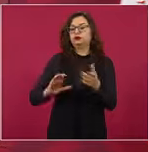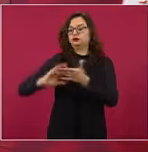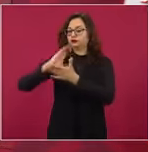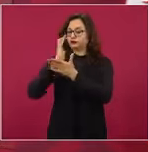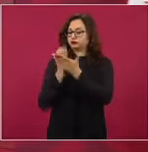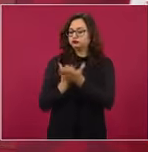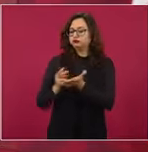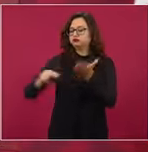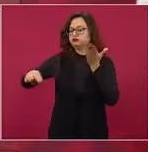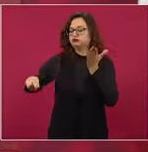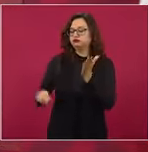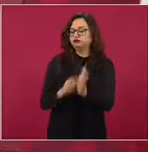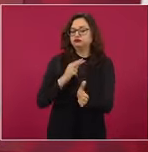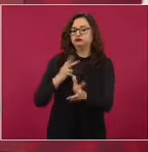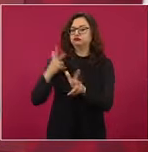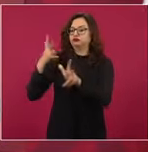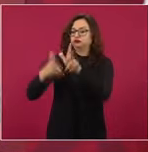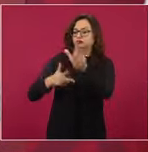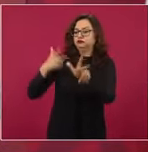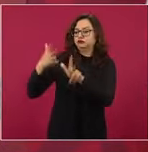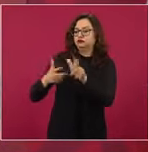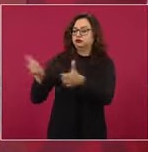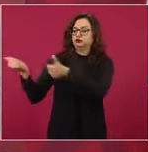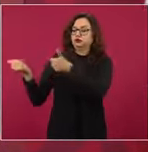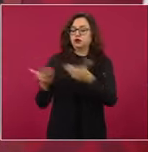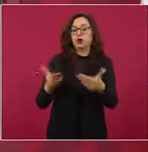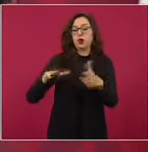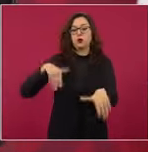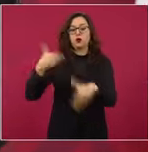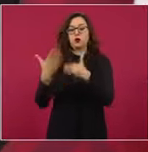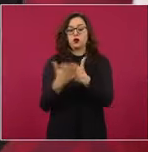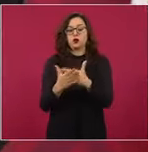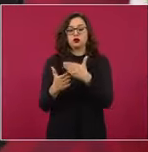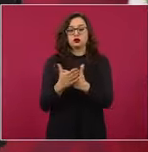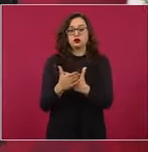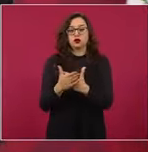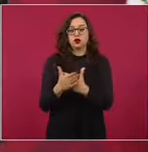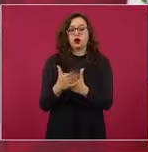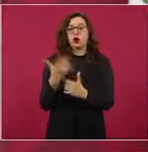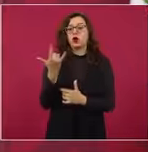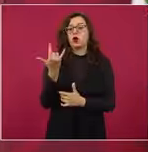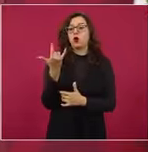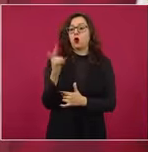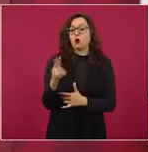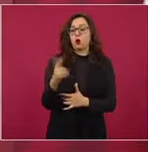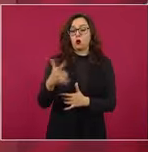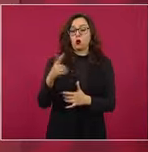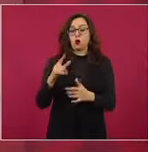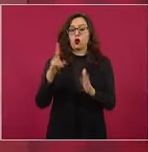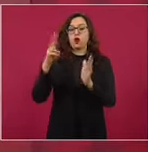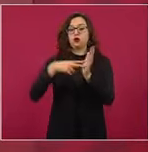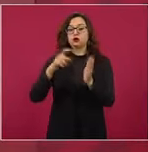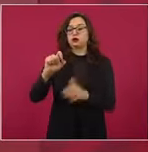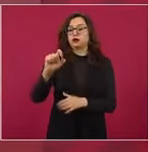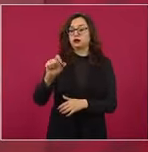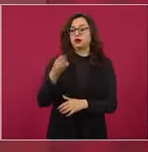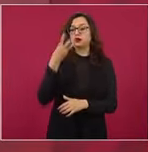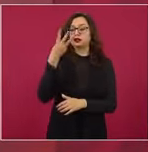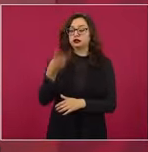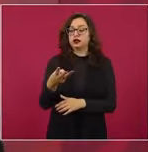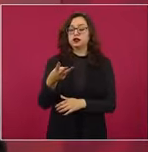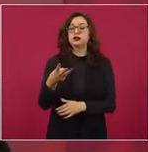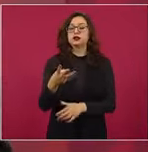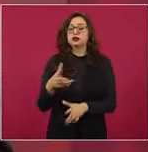el primer tren nos los van a entregar en julio del año próximo y mes con mes,